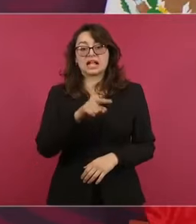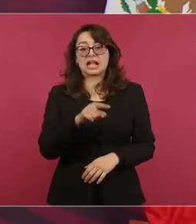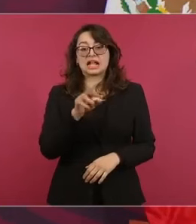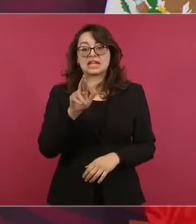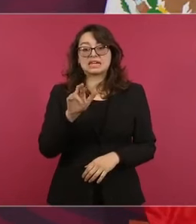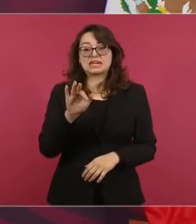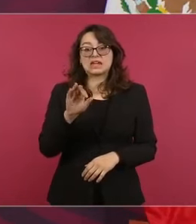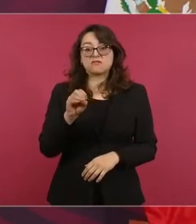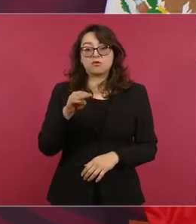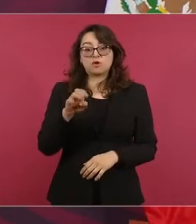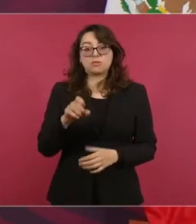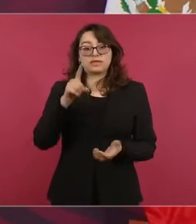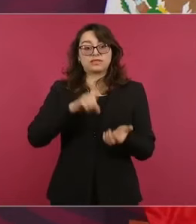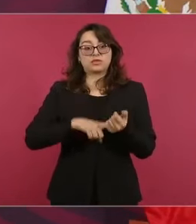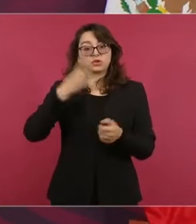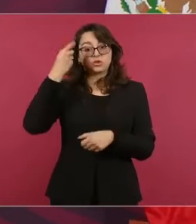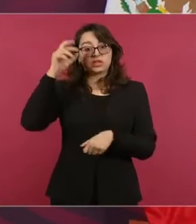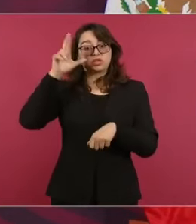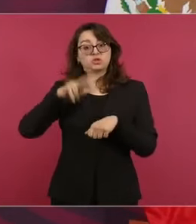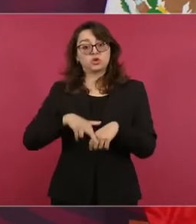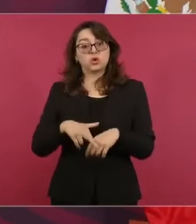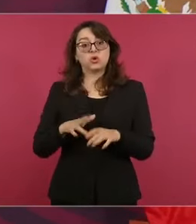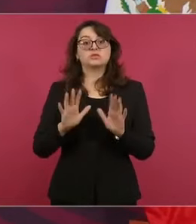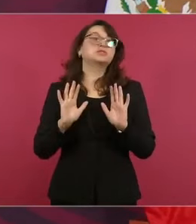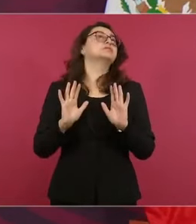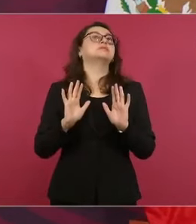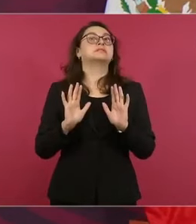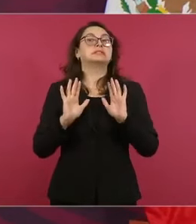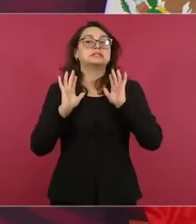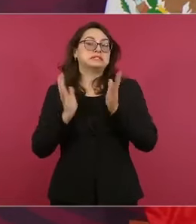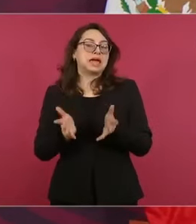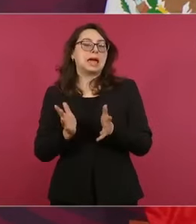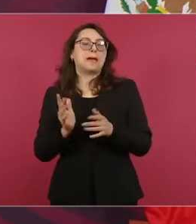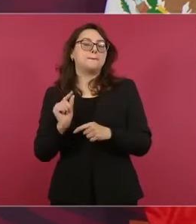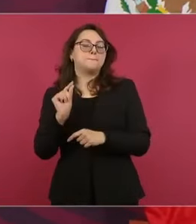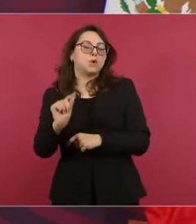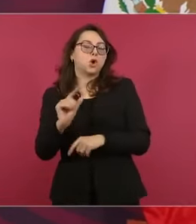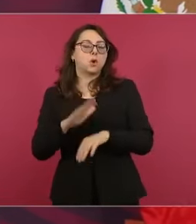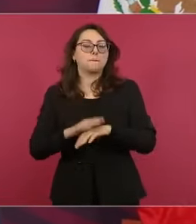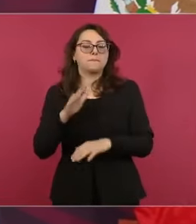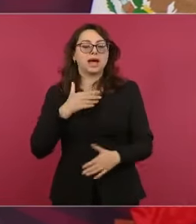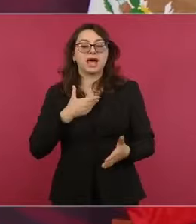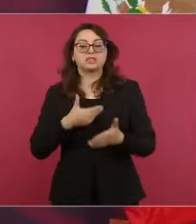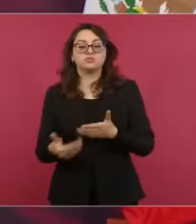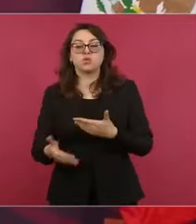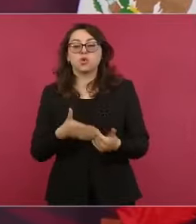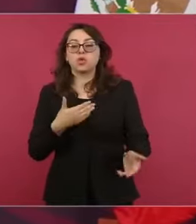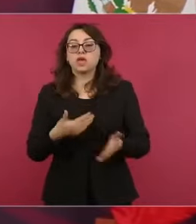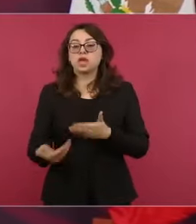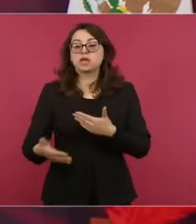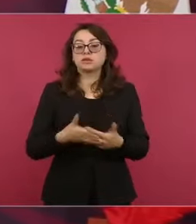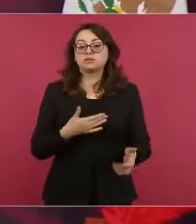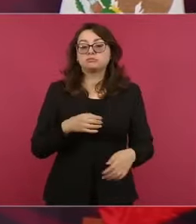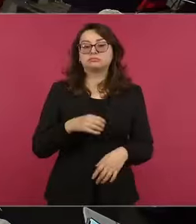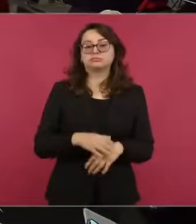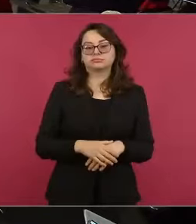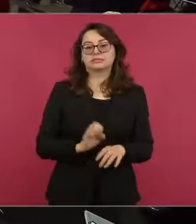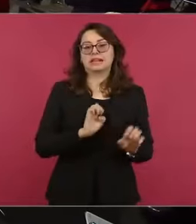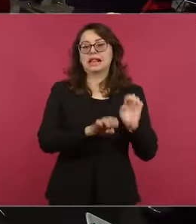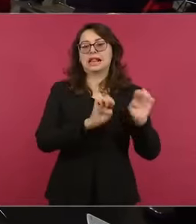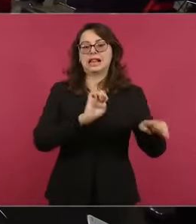de director de la reforma, de esos engaña bobos.